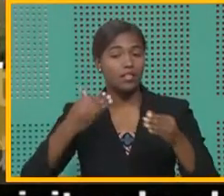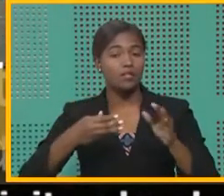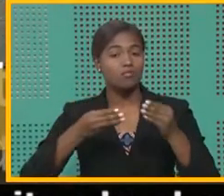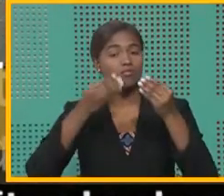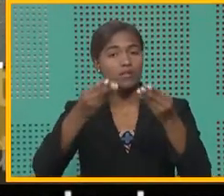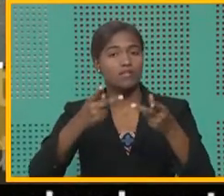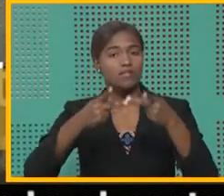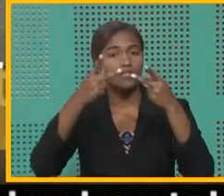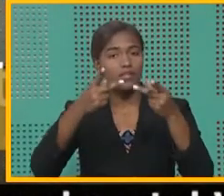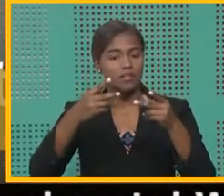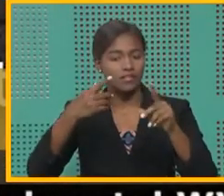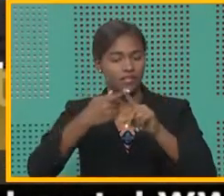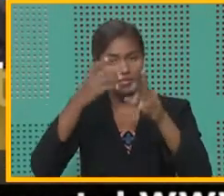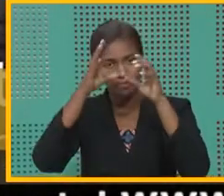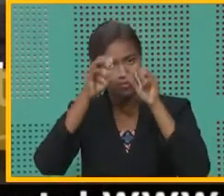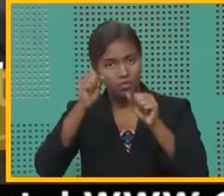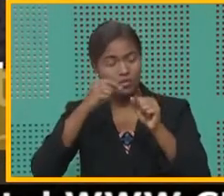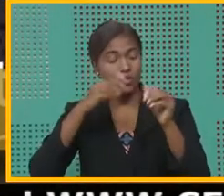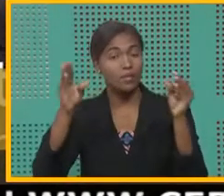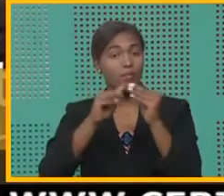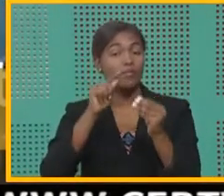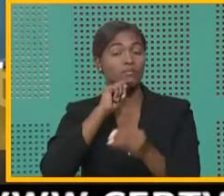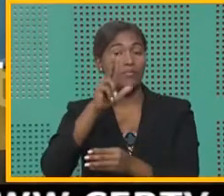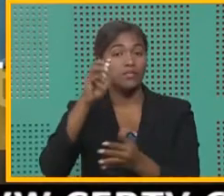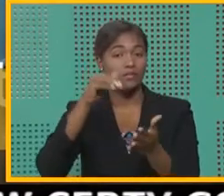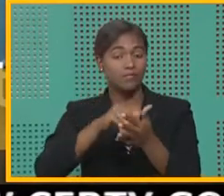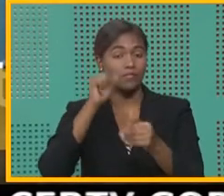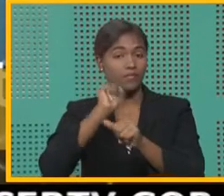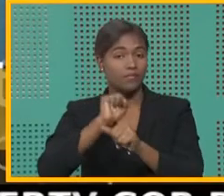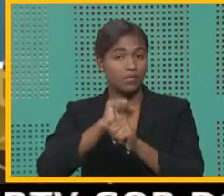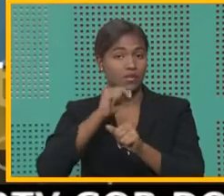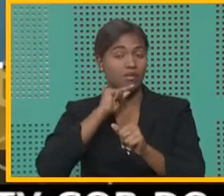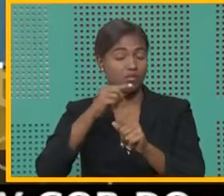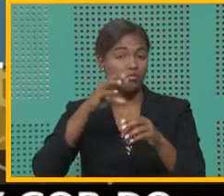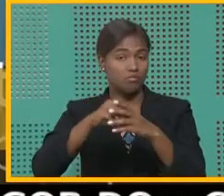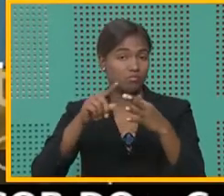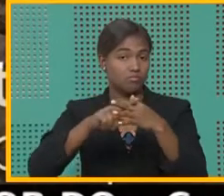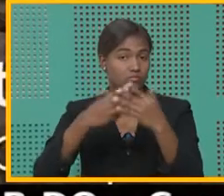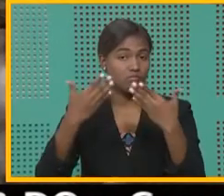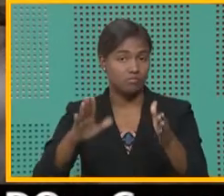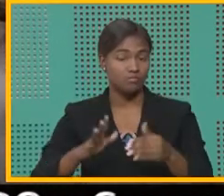las visitas del mandatario, en los que más de 300.000 empleos se han creado.